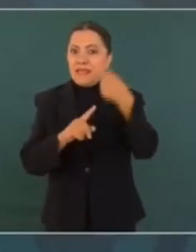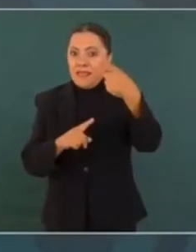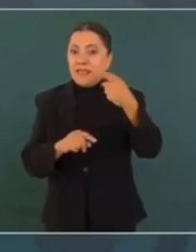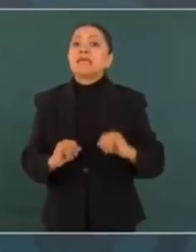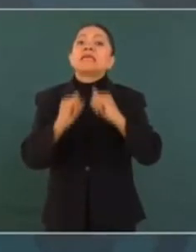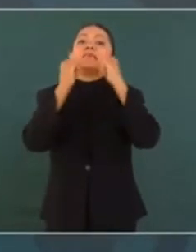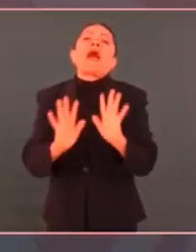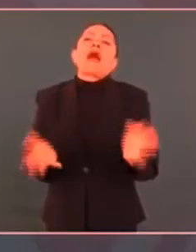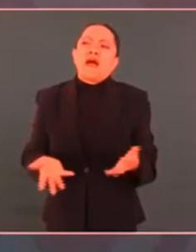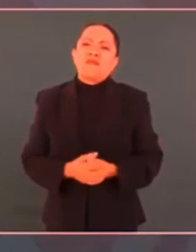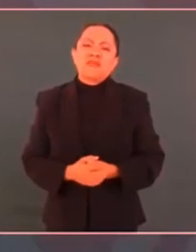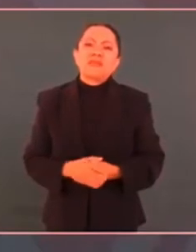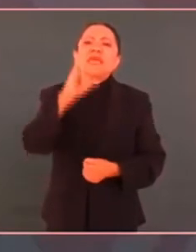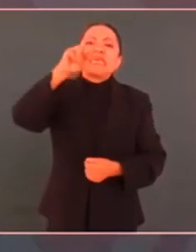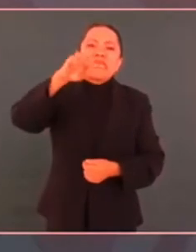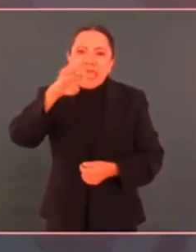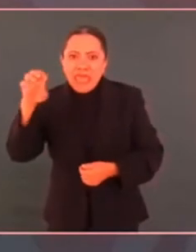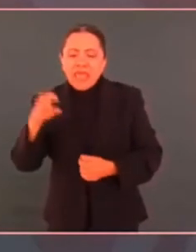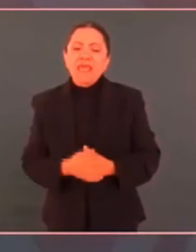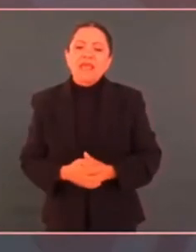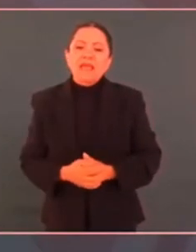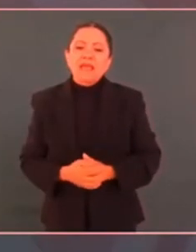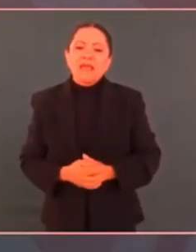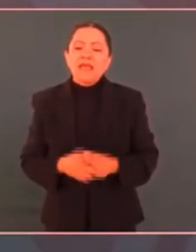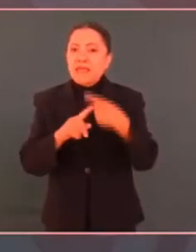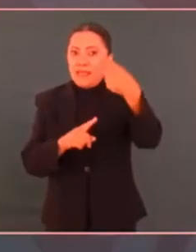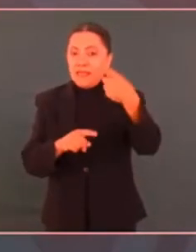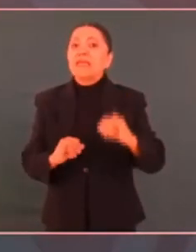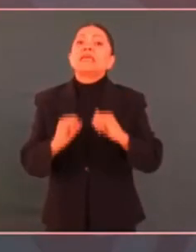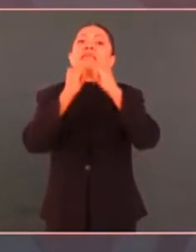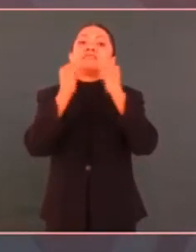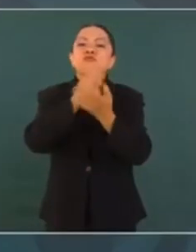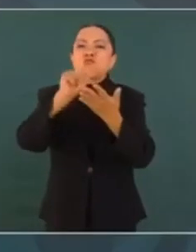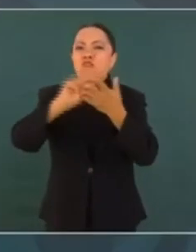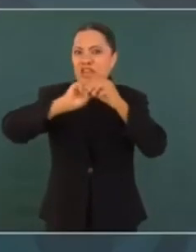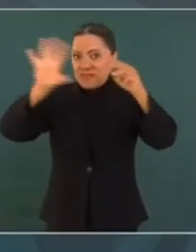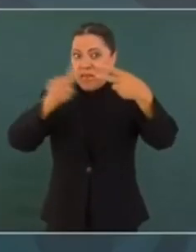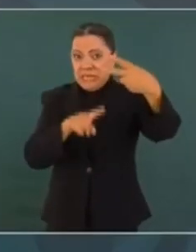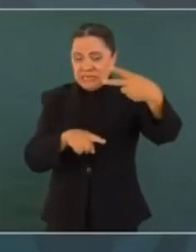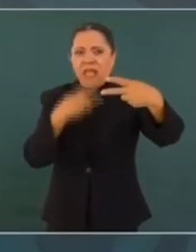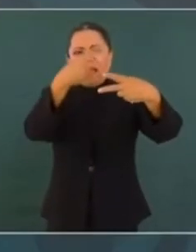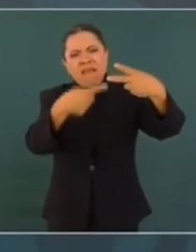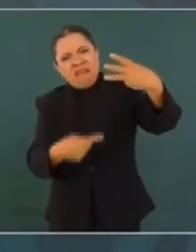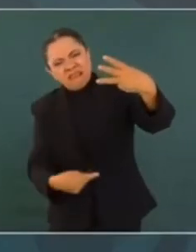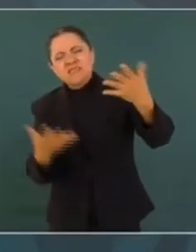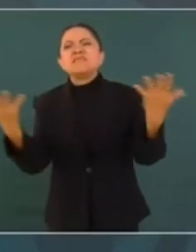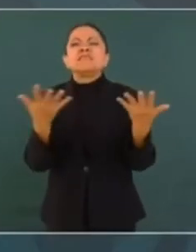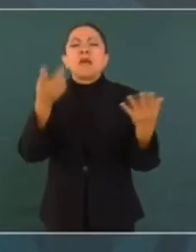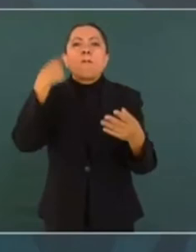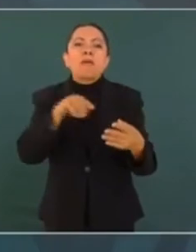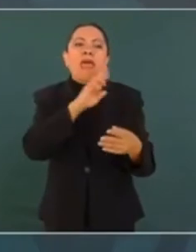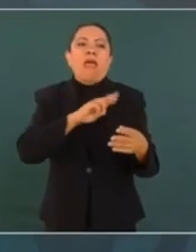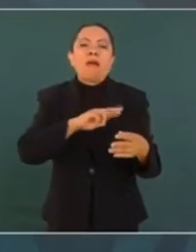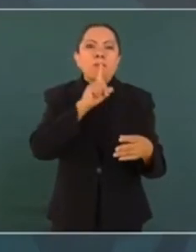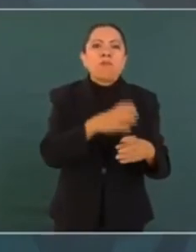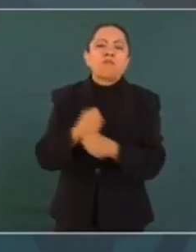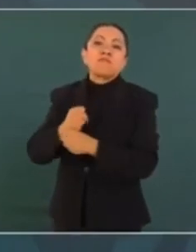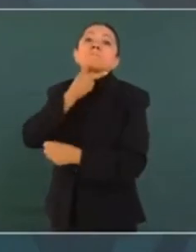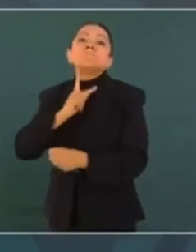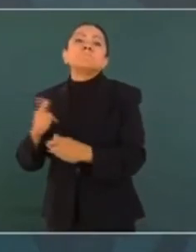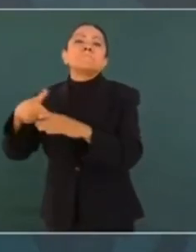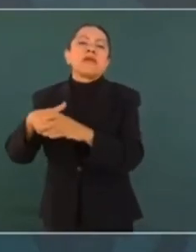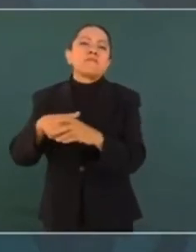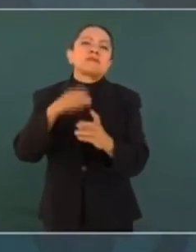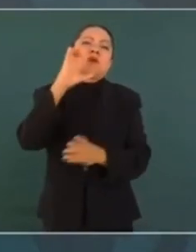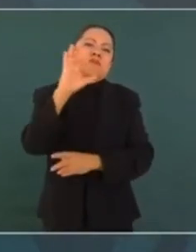Instituto de la Transparencia, del INE, del Instituto de la Transparencia, de estos organismos que crearon para privatizar Pemex, la Comisión